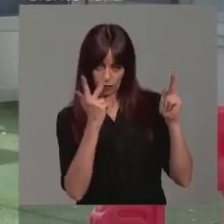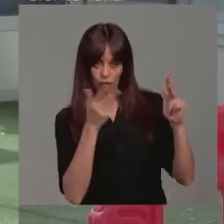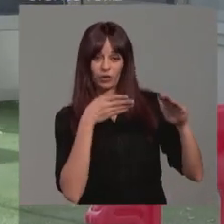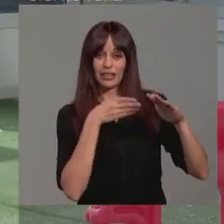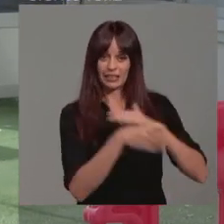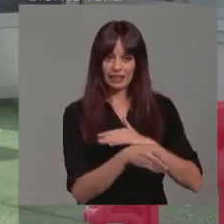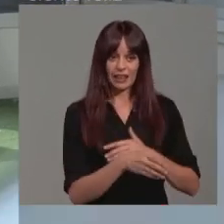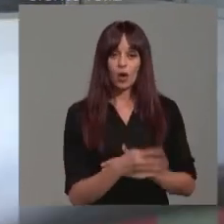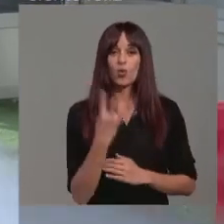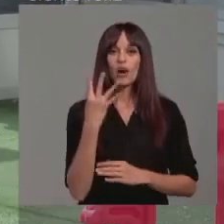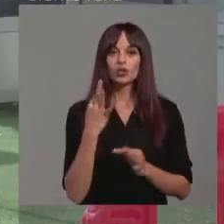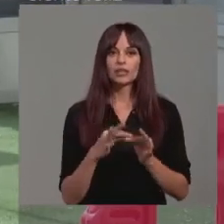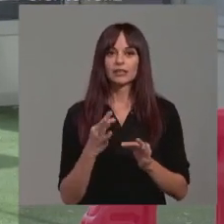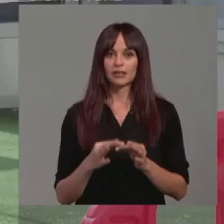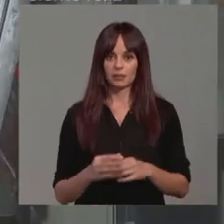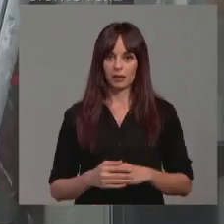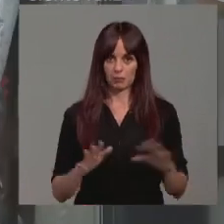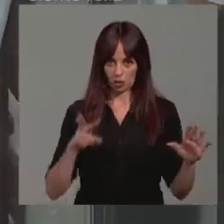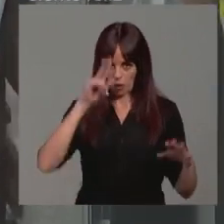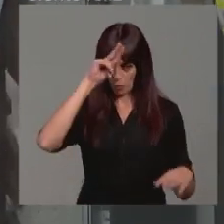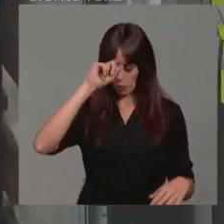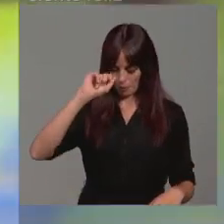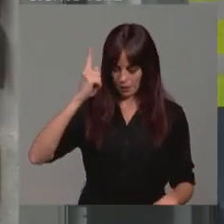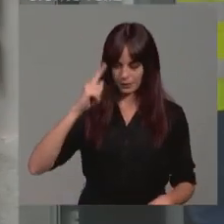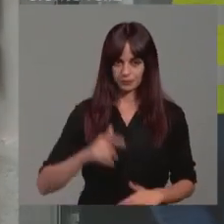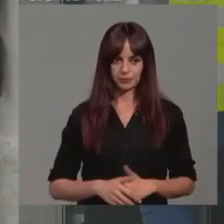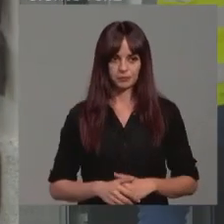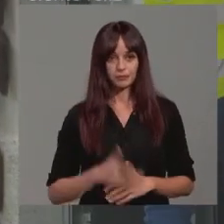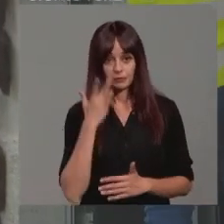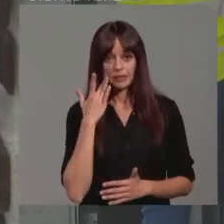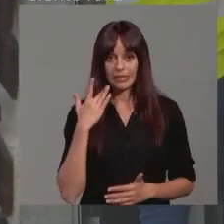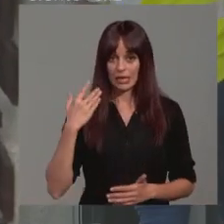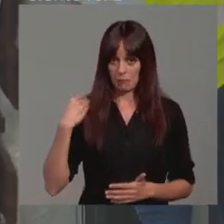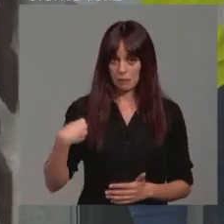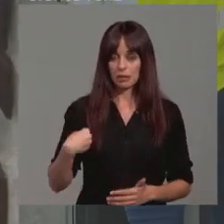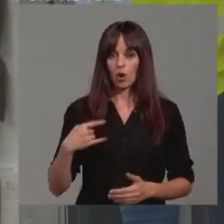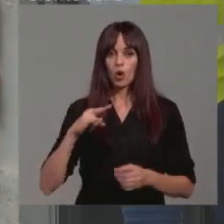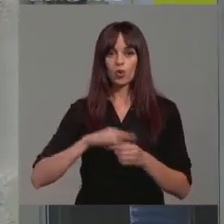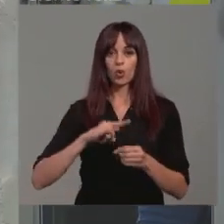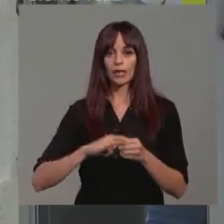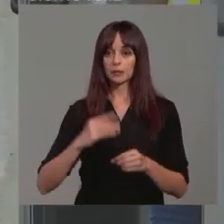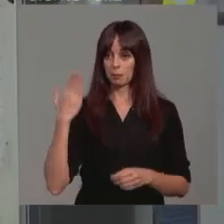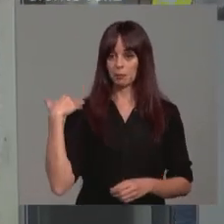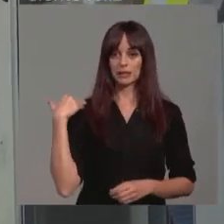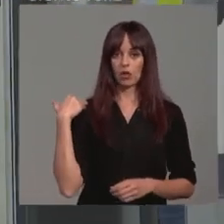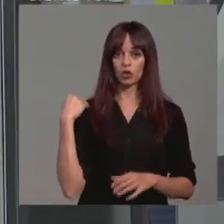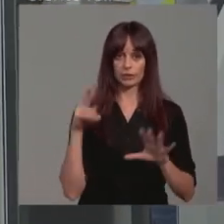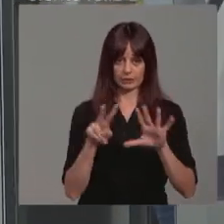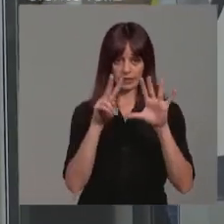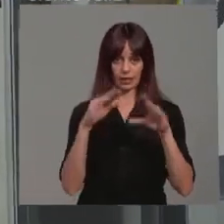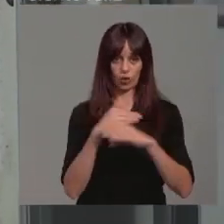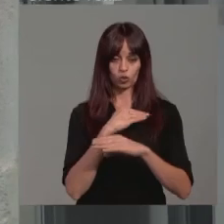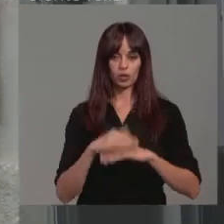es de 4 de septiembre, pero lo que es más preocupante, es el mismo día, el lunes 7 de octubre,